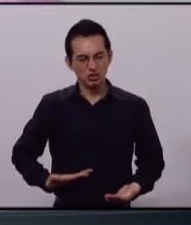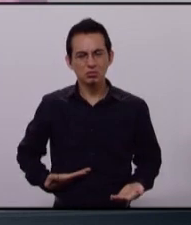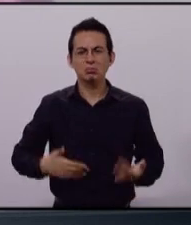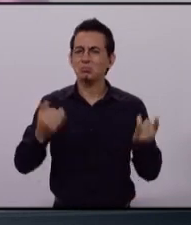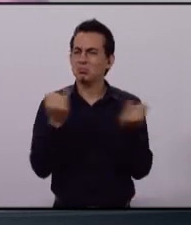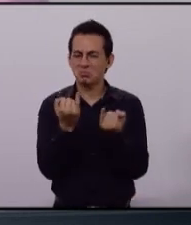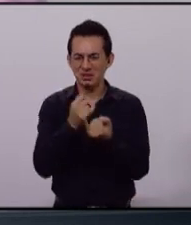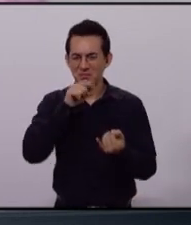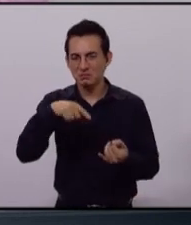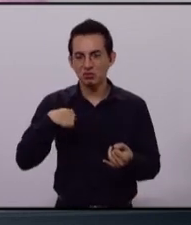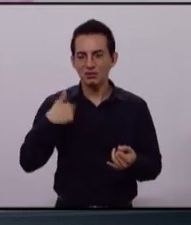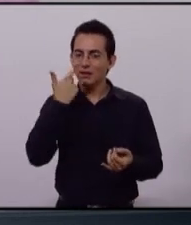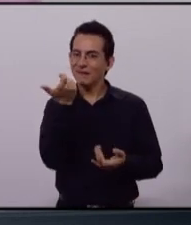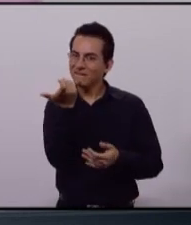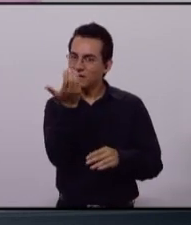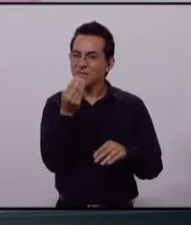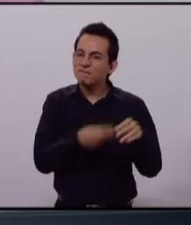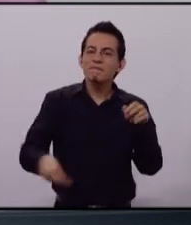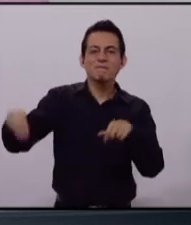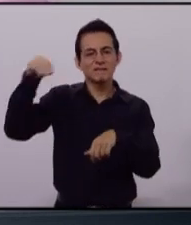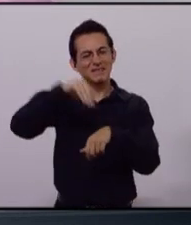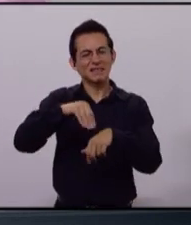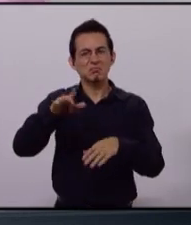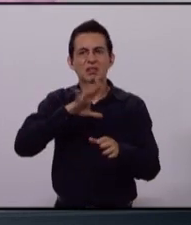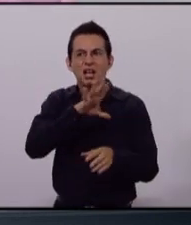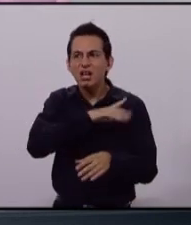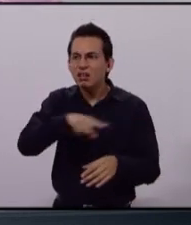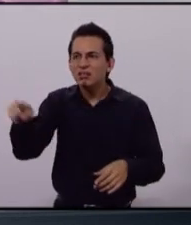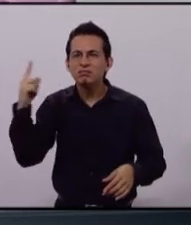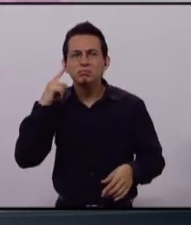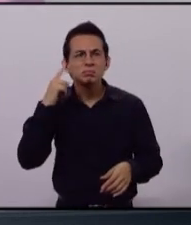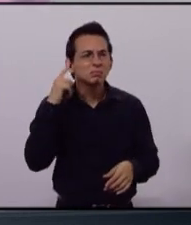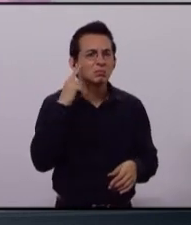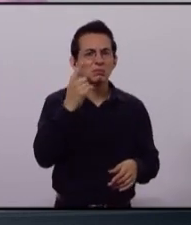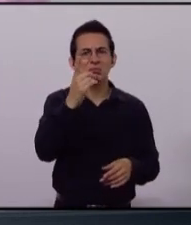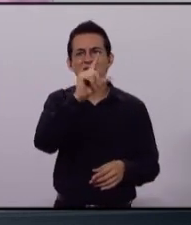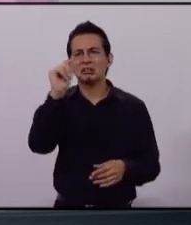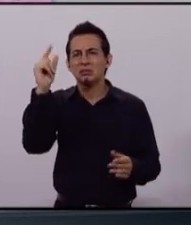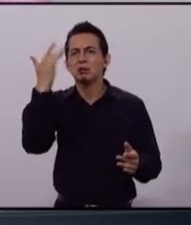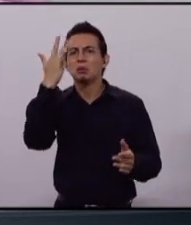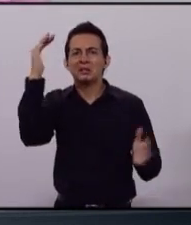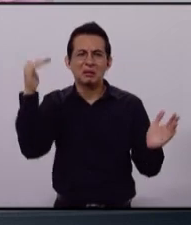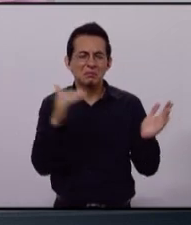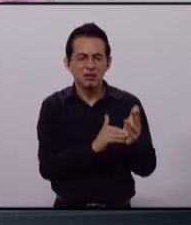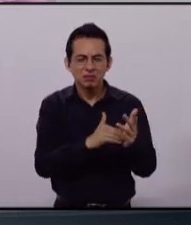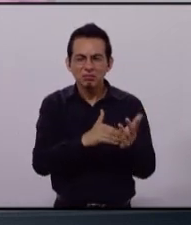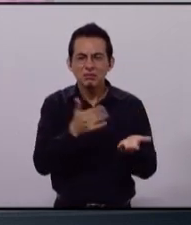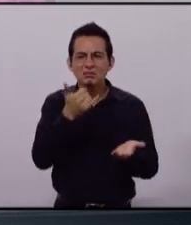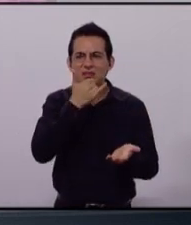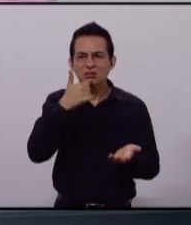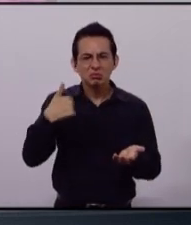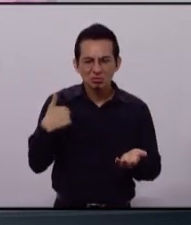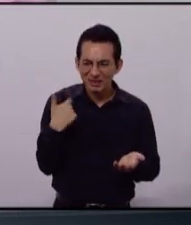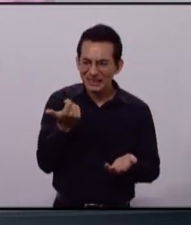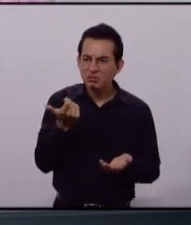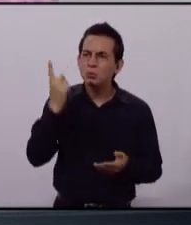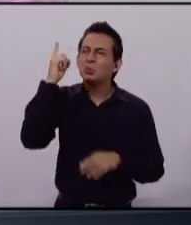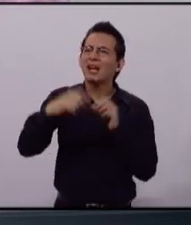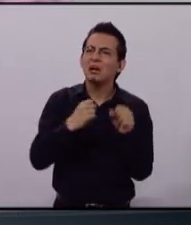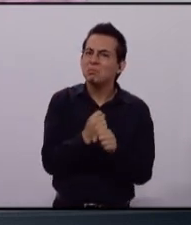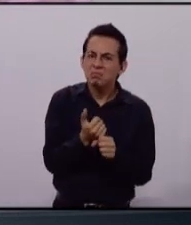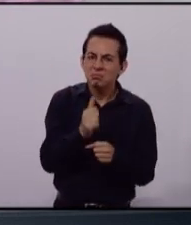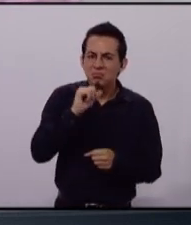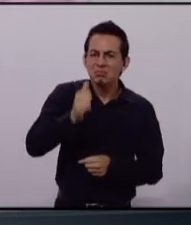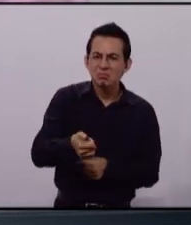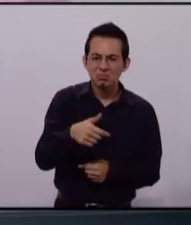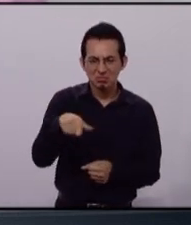de maestro. No se vale que haya funcionarios que ganan 100 mil, 150 mil pesos, y yo no los gano en un año. Y no aguantan